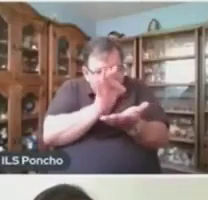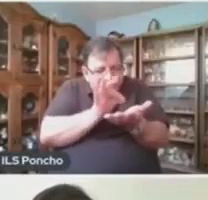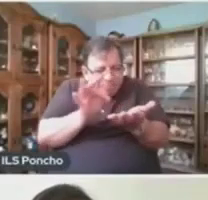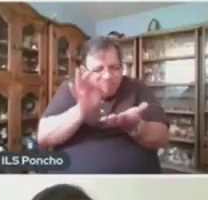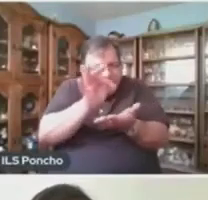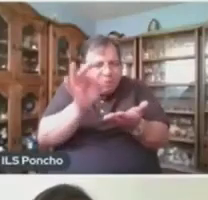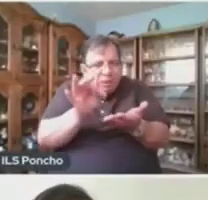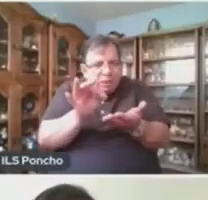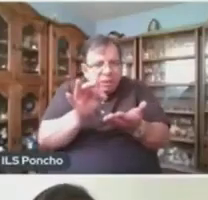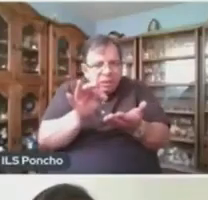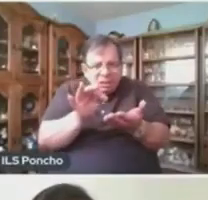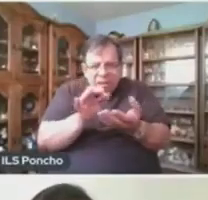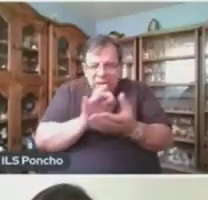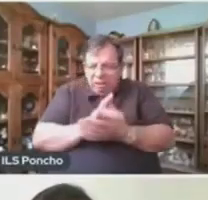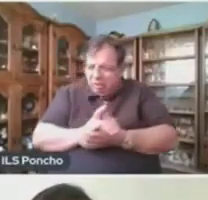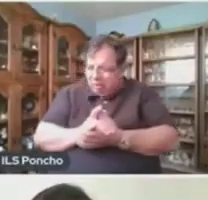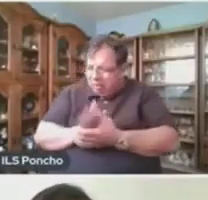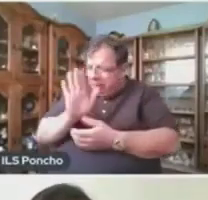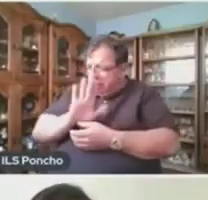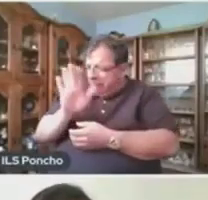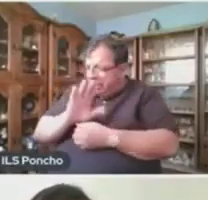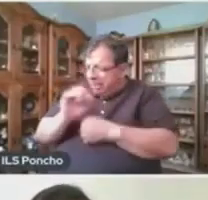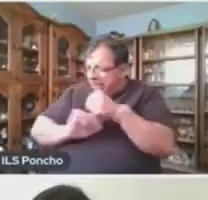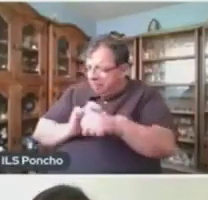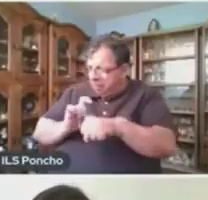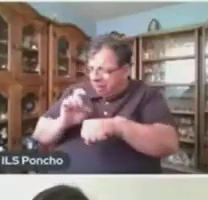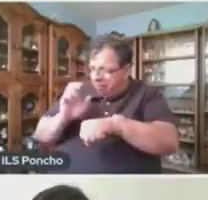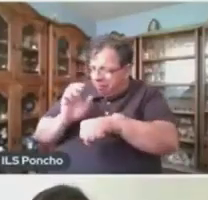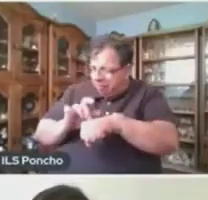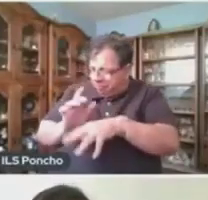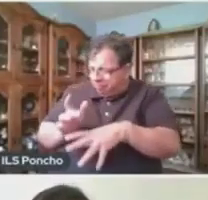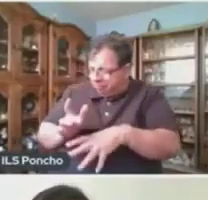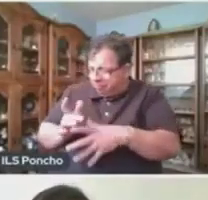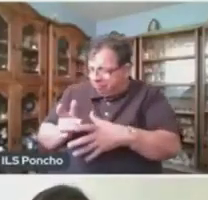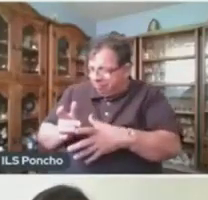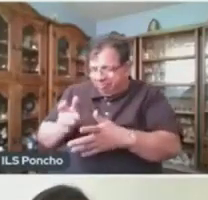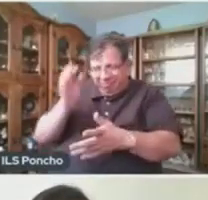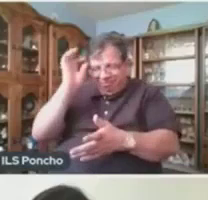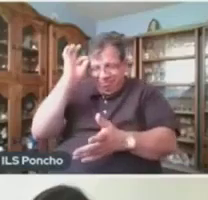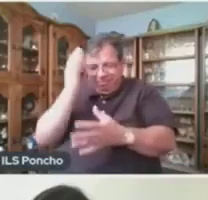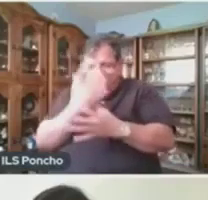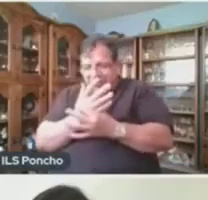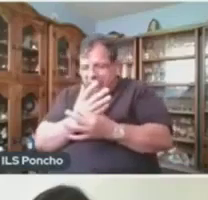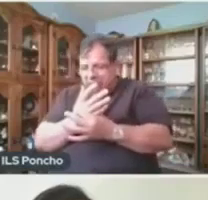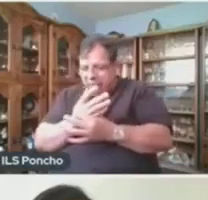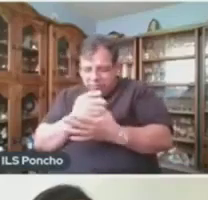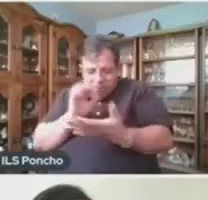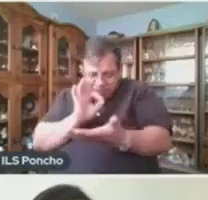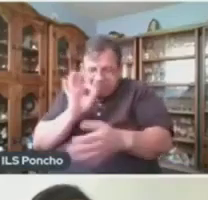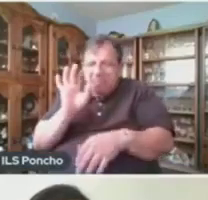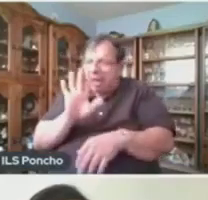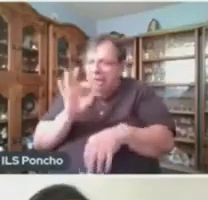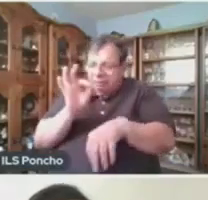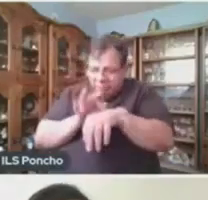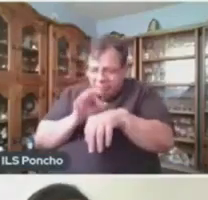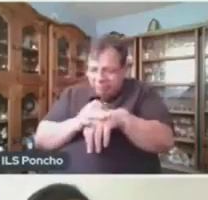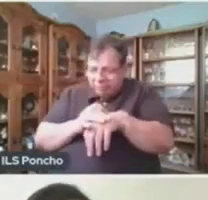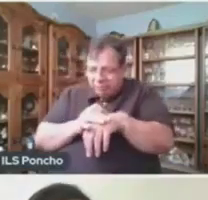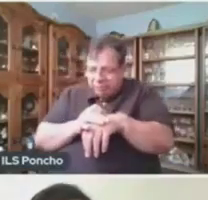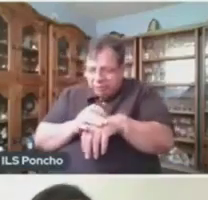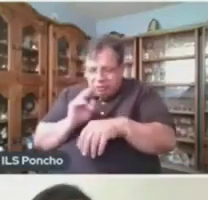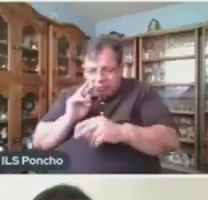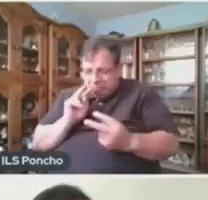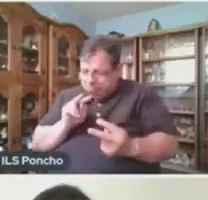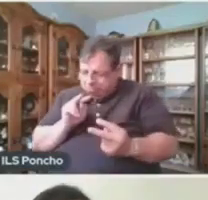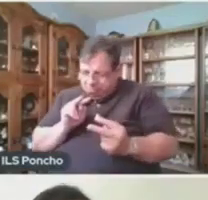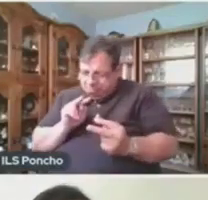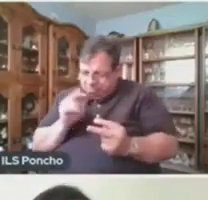Parecen Picaduras Murmuró La Sirvienta Después De Un Rato De Inmóvil